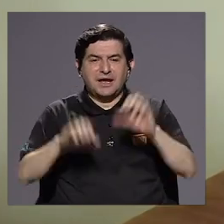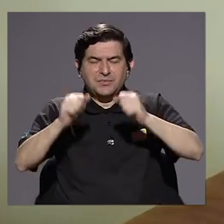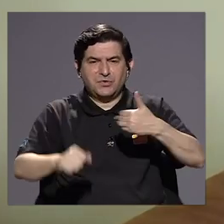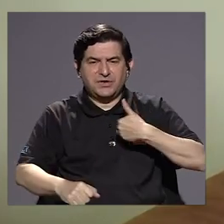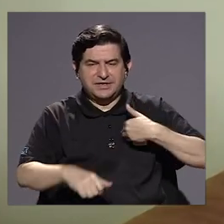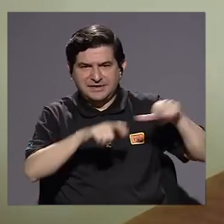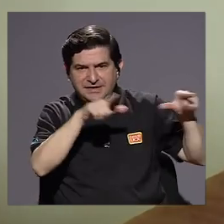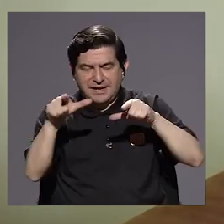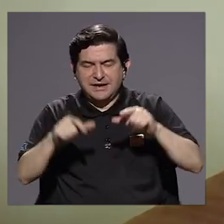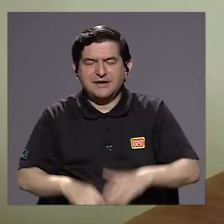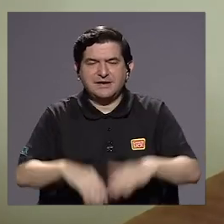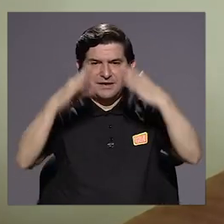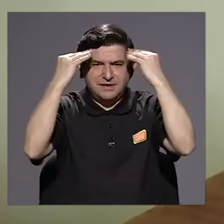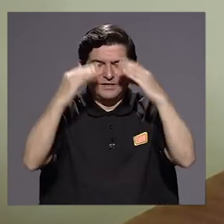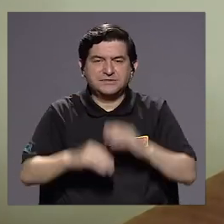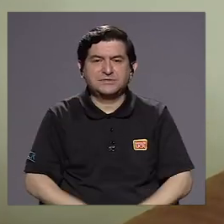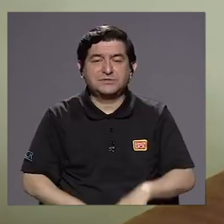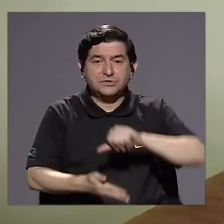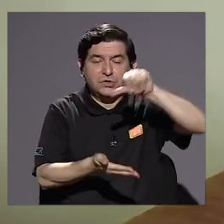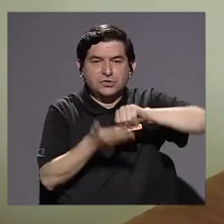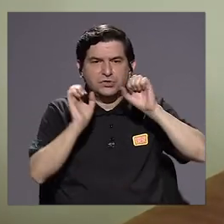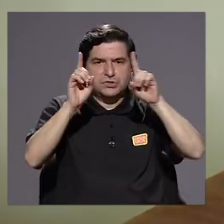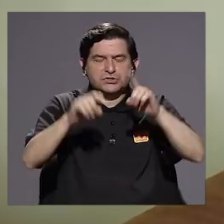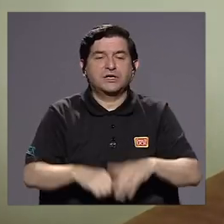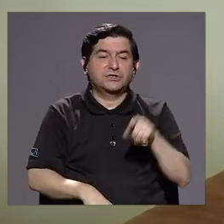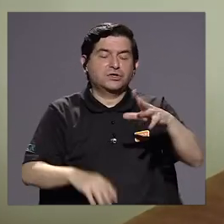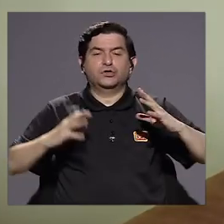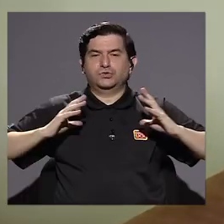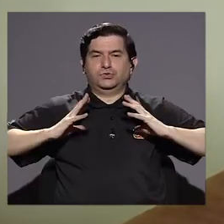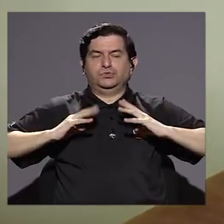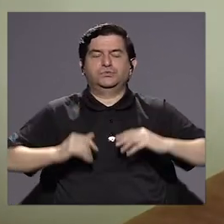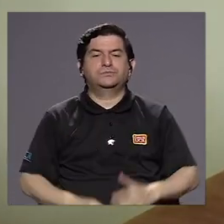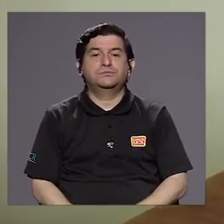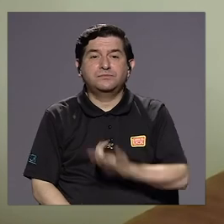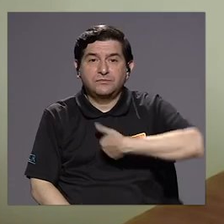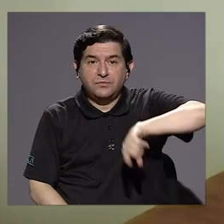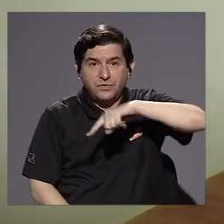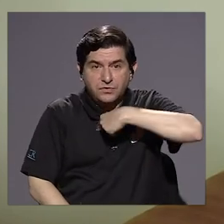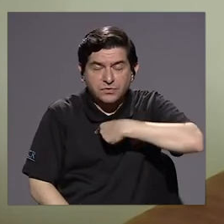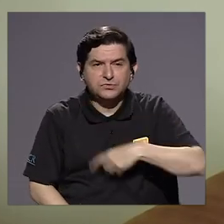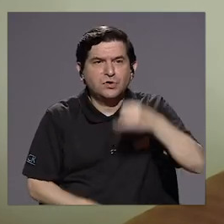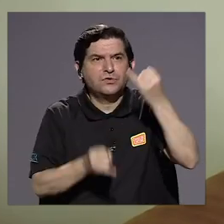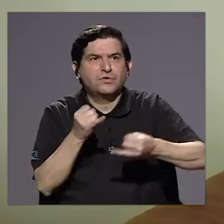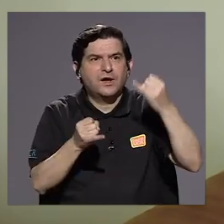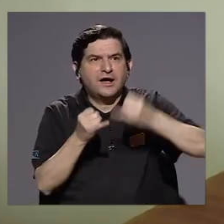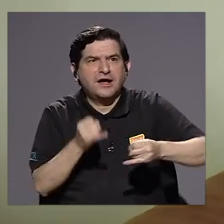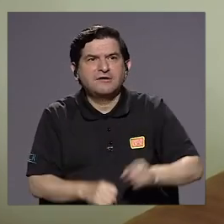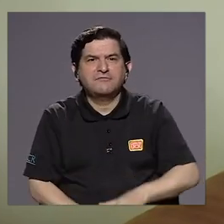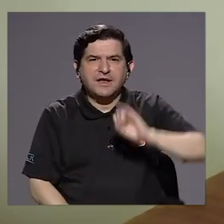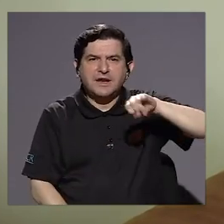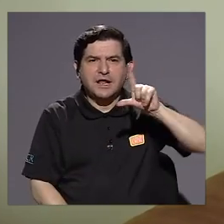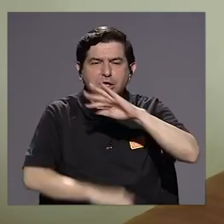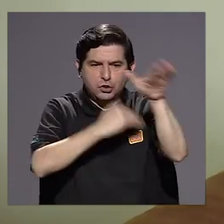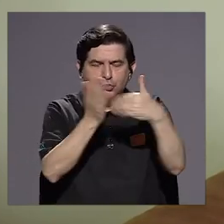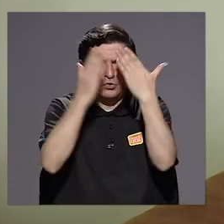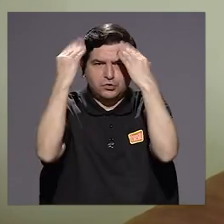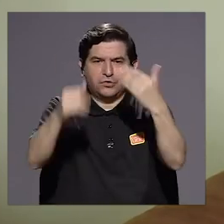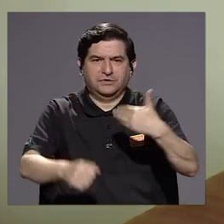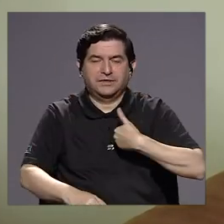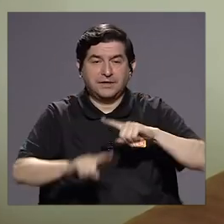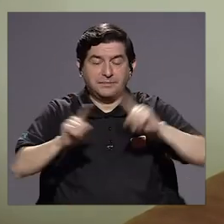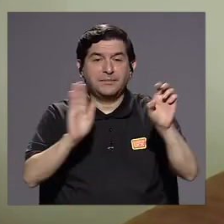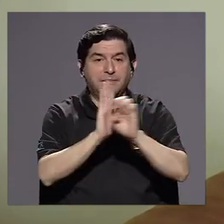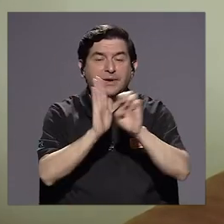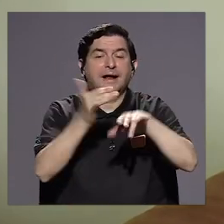servicios educativos estaban en receso. Eso es compatible. Nosotros vamos a tener al final del mes de julio ya todos los datos. Pero, por ejemplo,